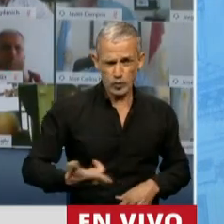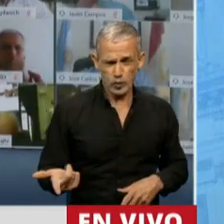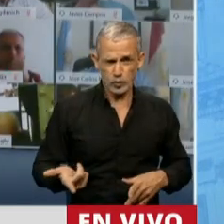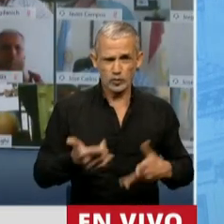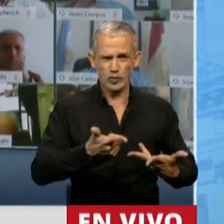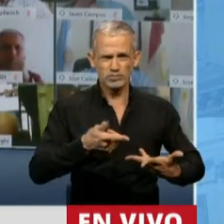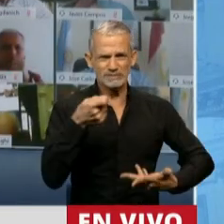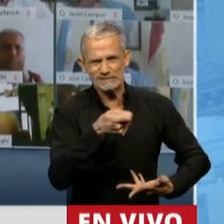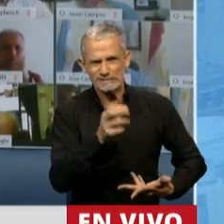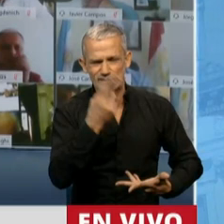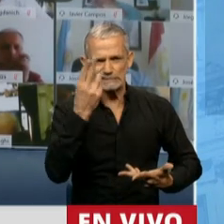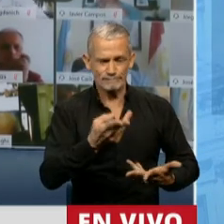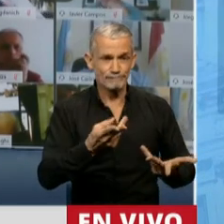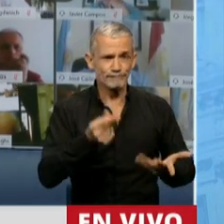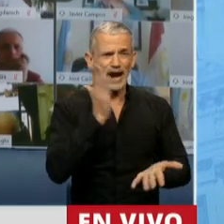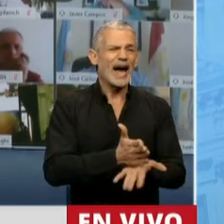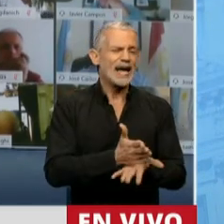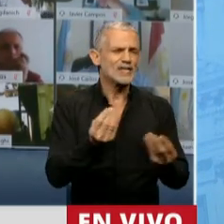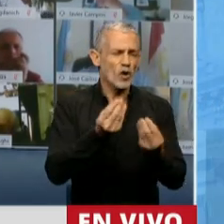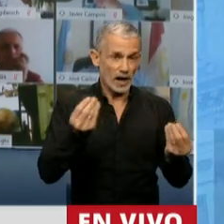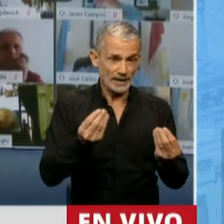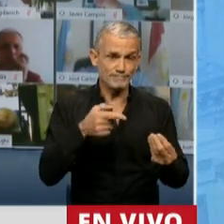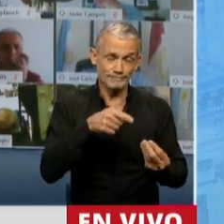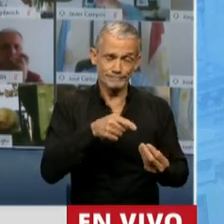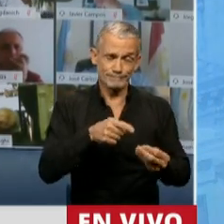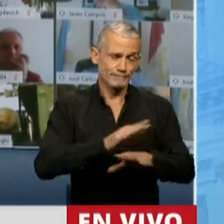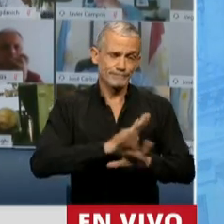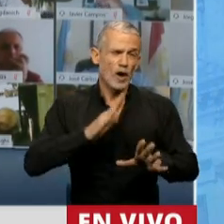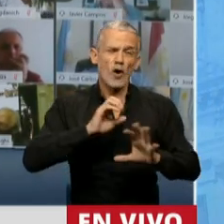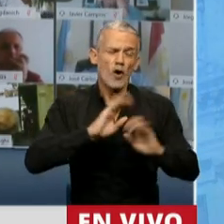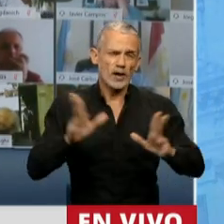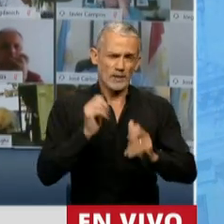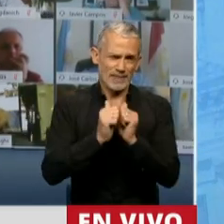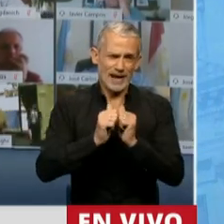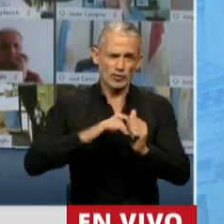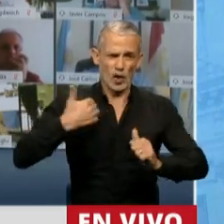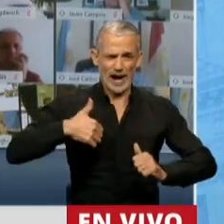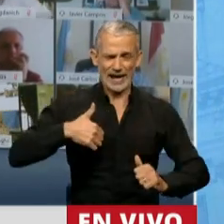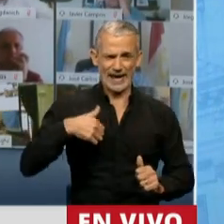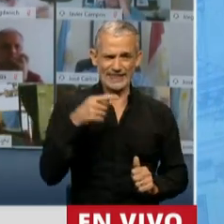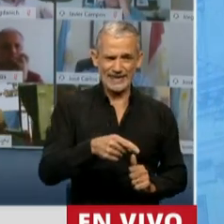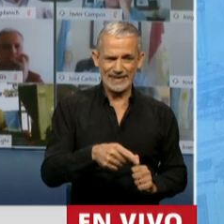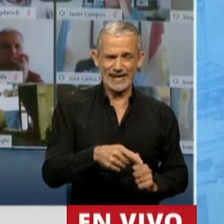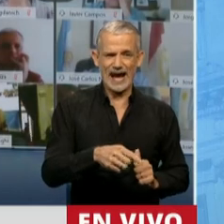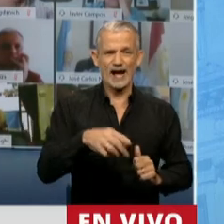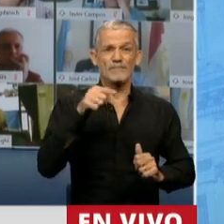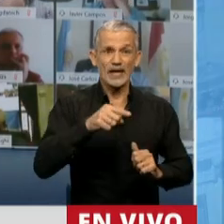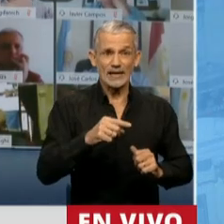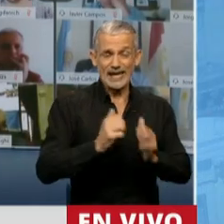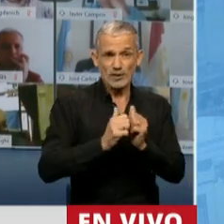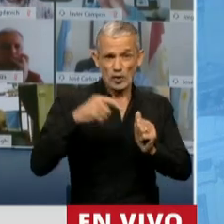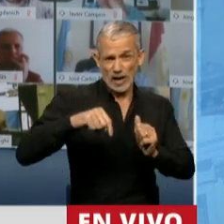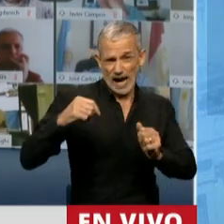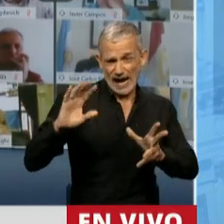castigo que significó una de las páginas más oscuras de nuestra historia contemporánea.